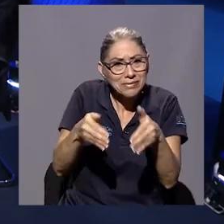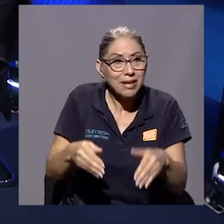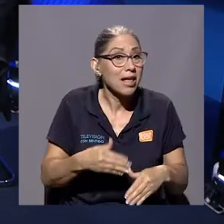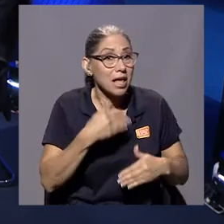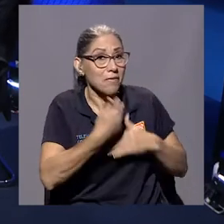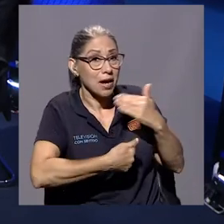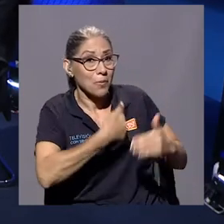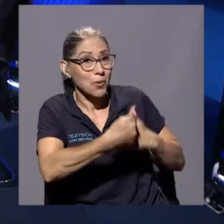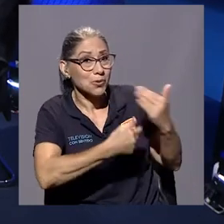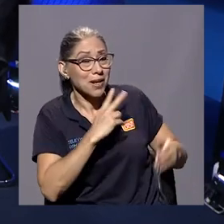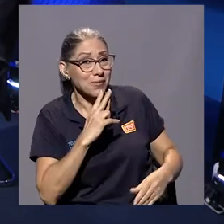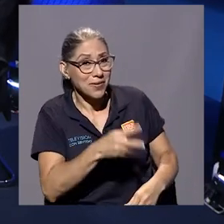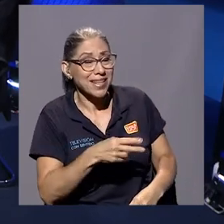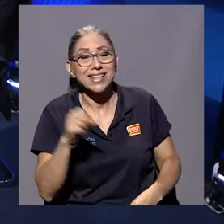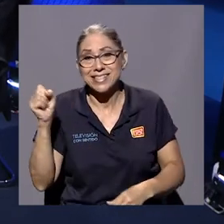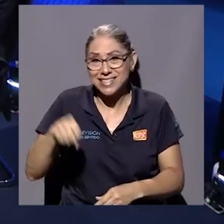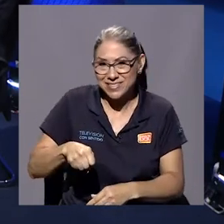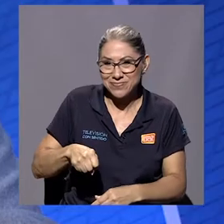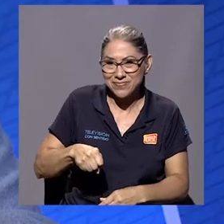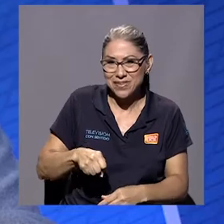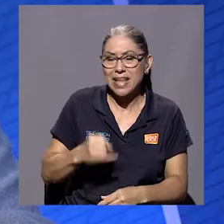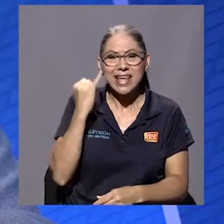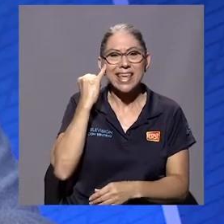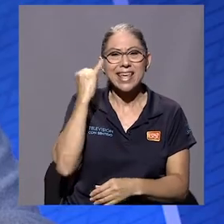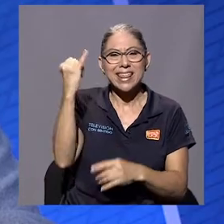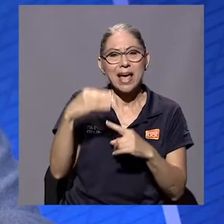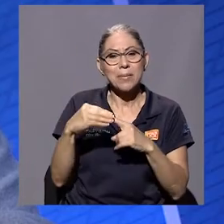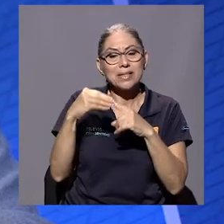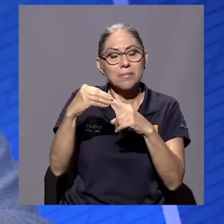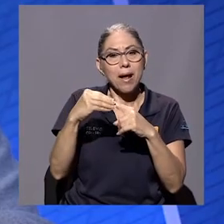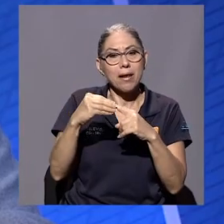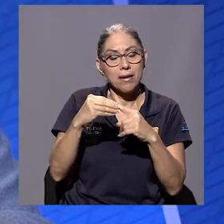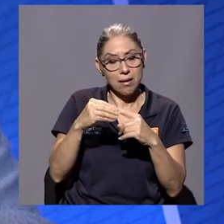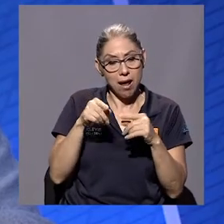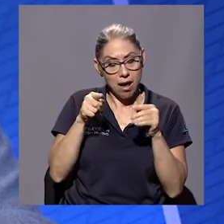evolucionando la idea principal, o sea, uno la va redondeando,